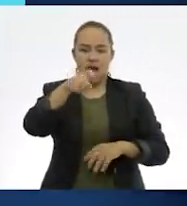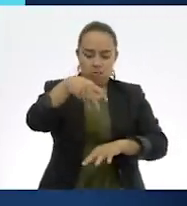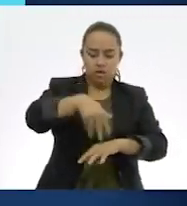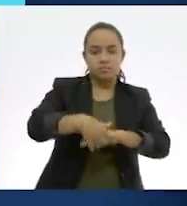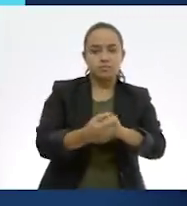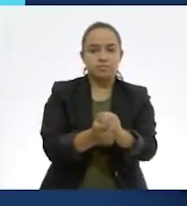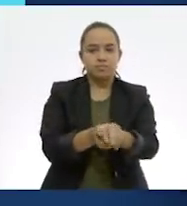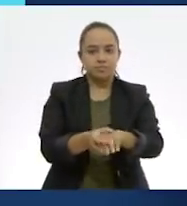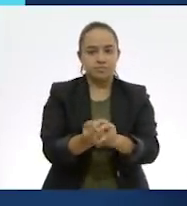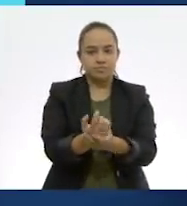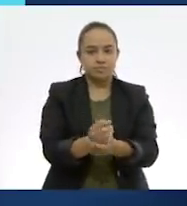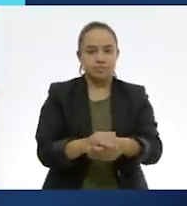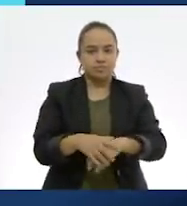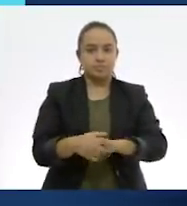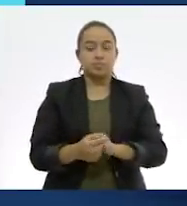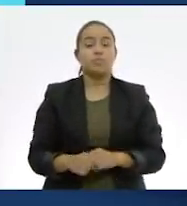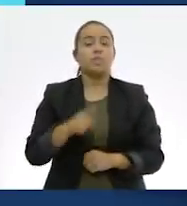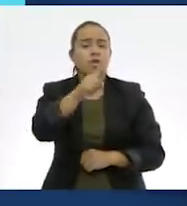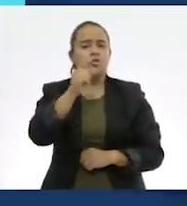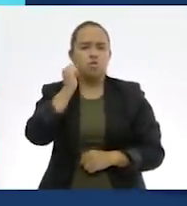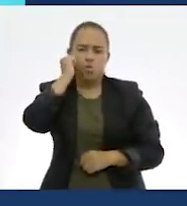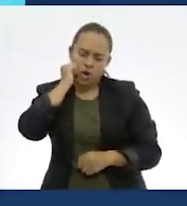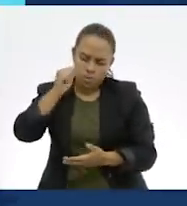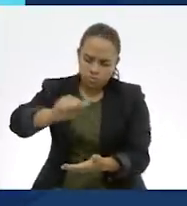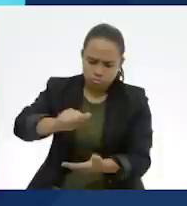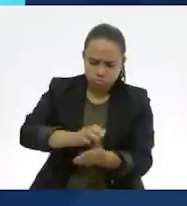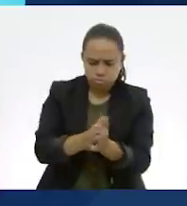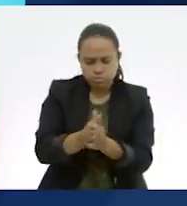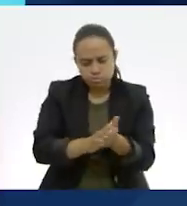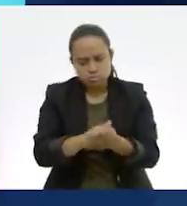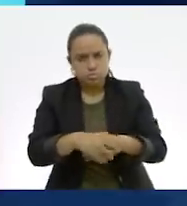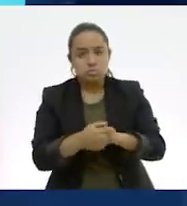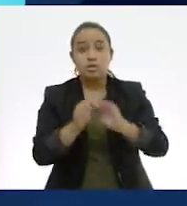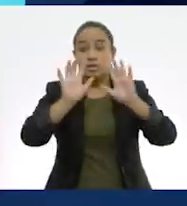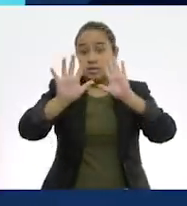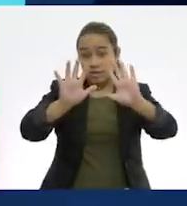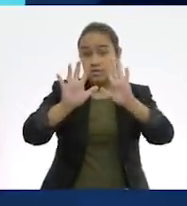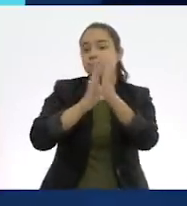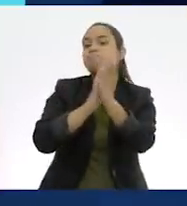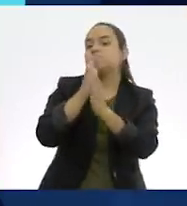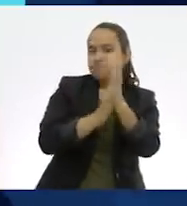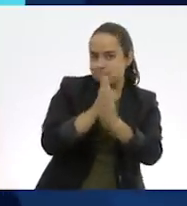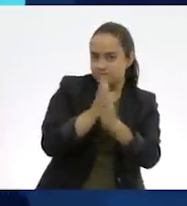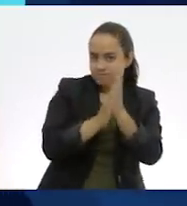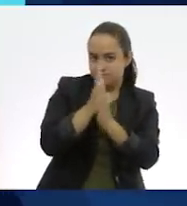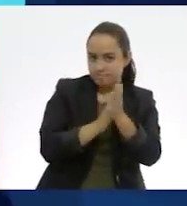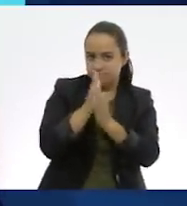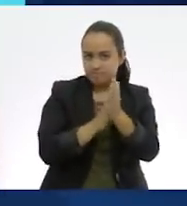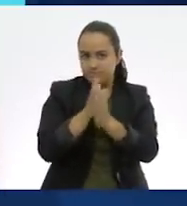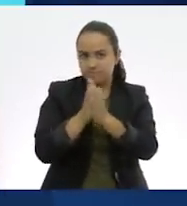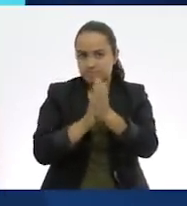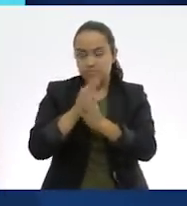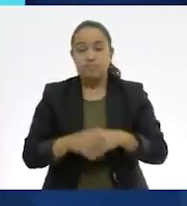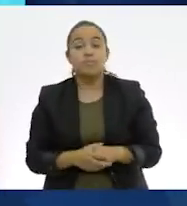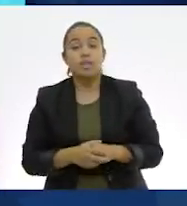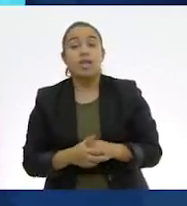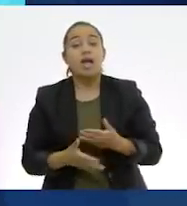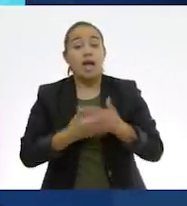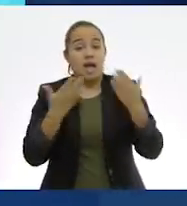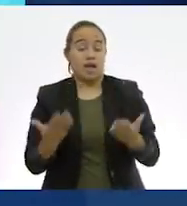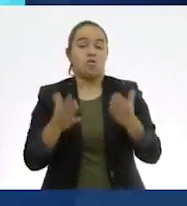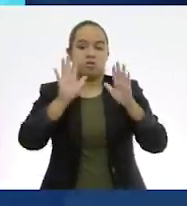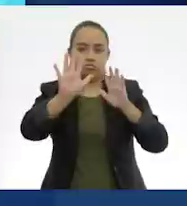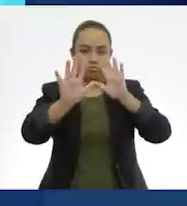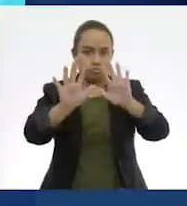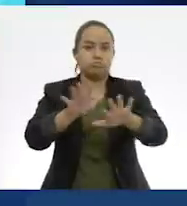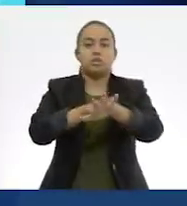manos. Usa suficiente jabón. Frota tus palmas una con la otra. Ahora, frota la